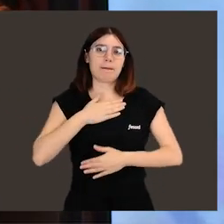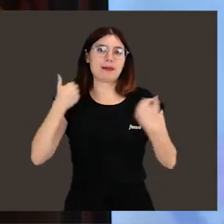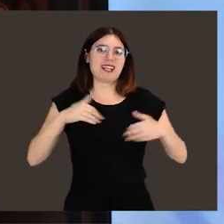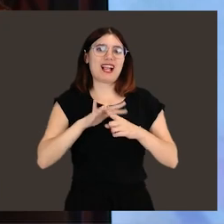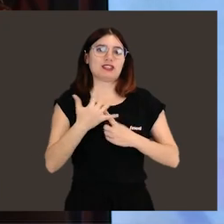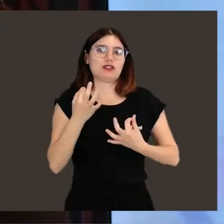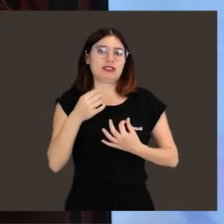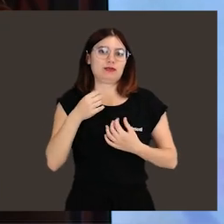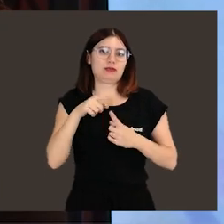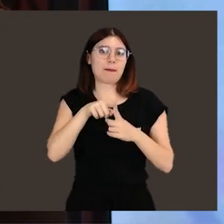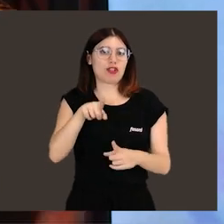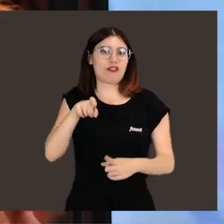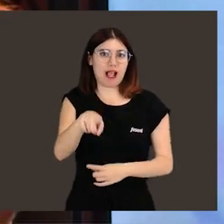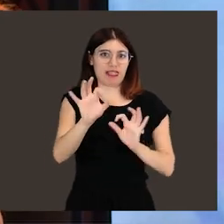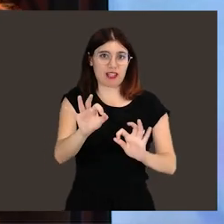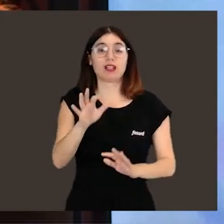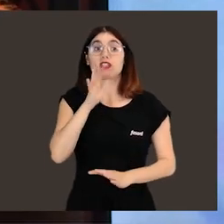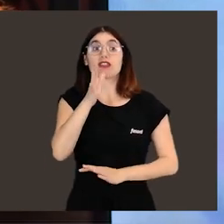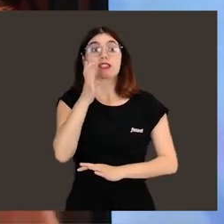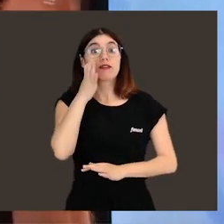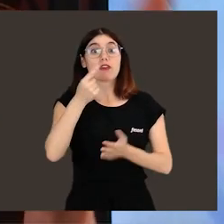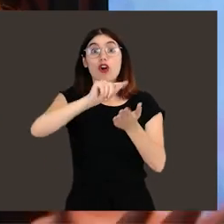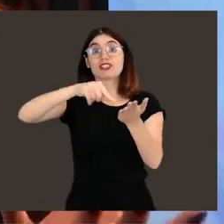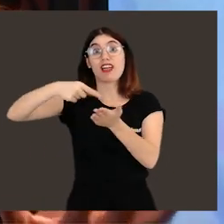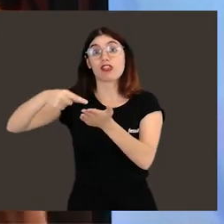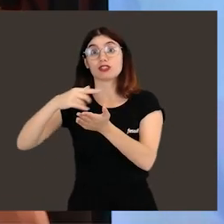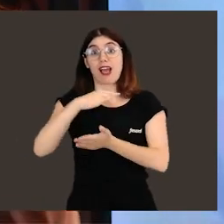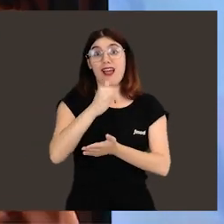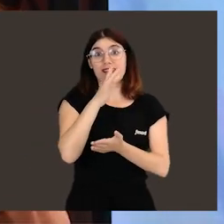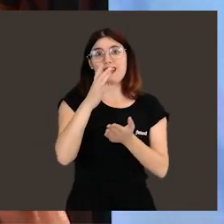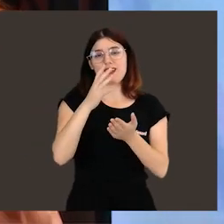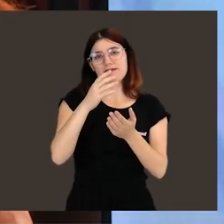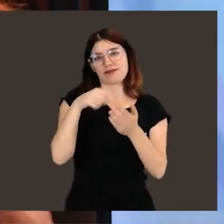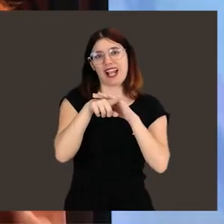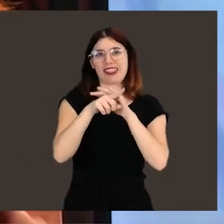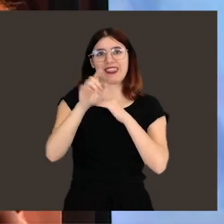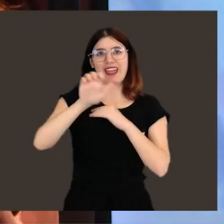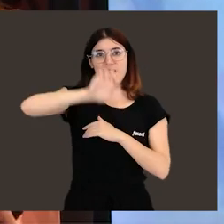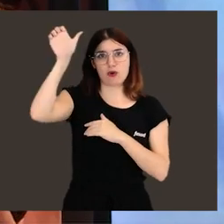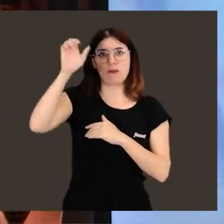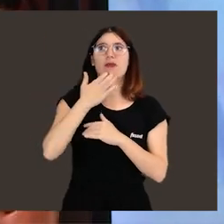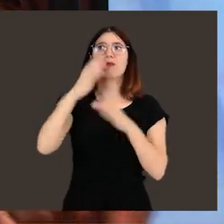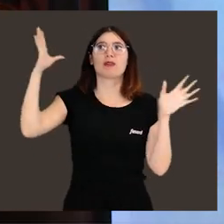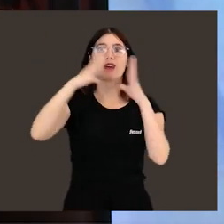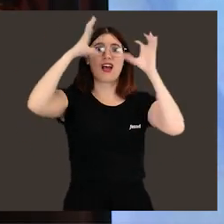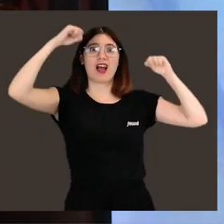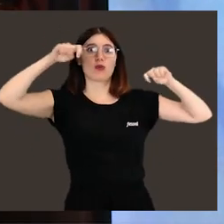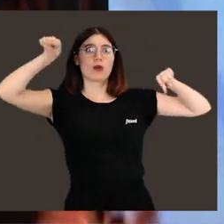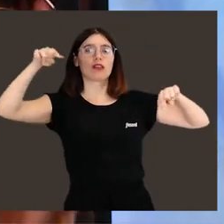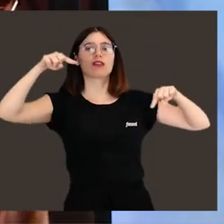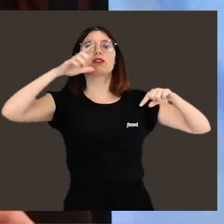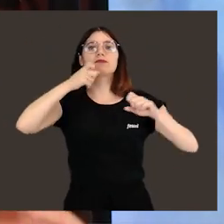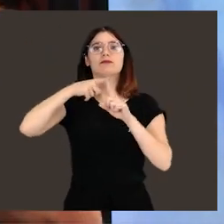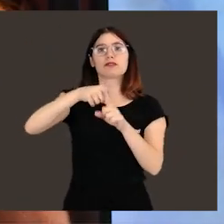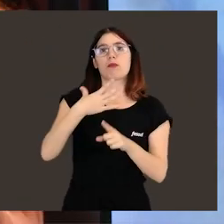sería una misión oncológica, a través de facilitadores con los que hay contratos de la Agencia Espacial Europea, como puede ser Action,